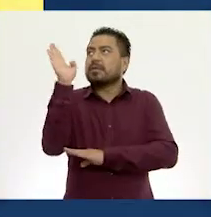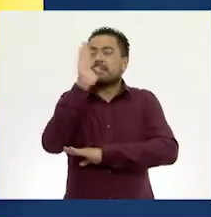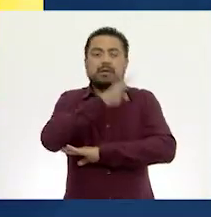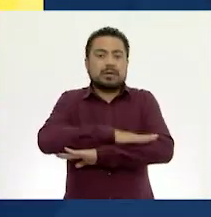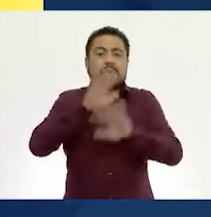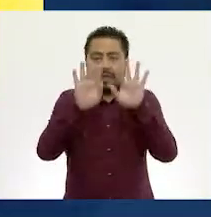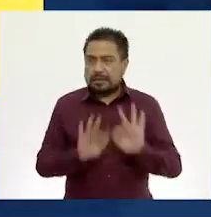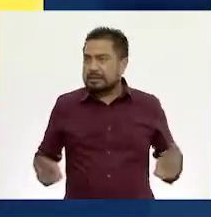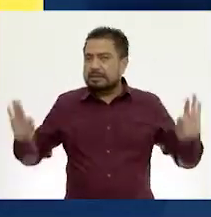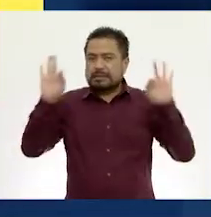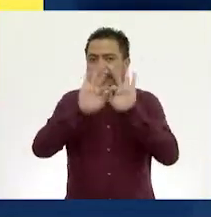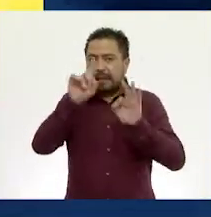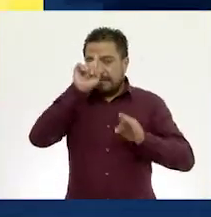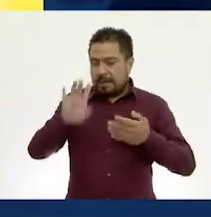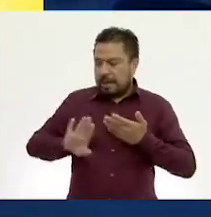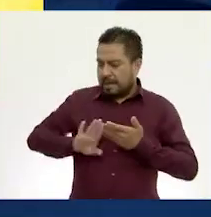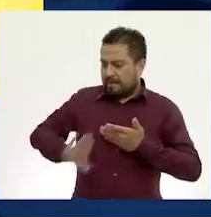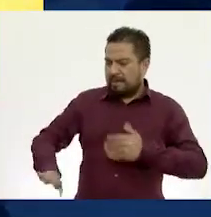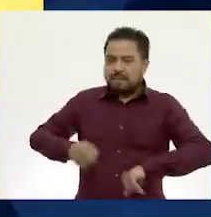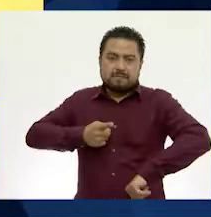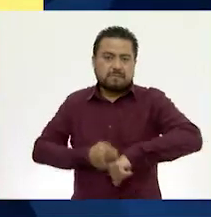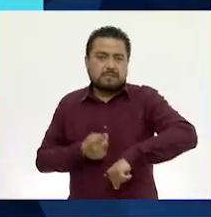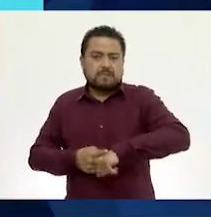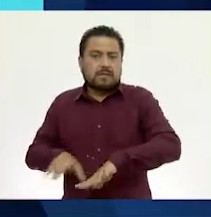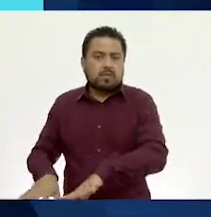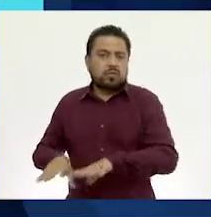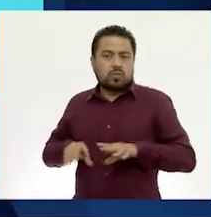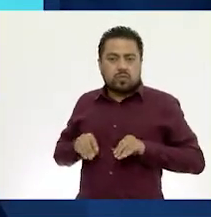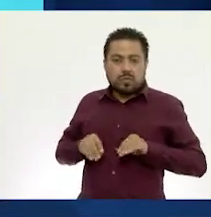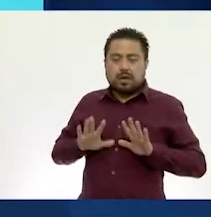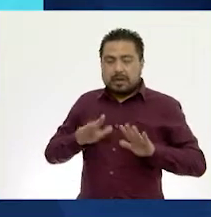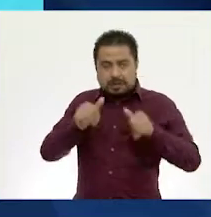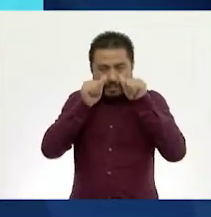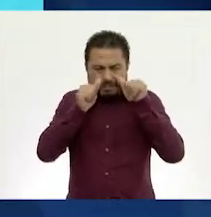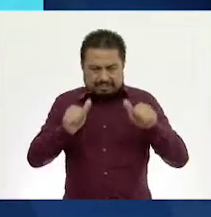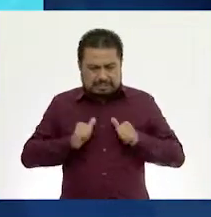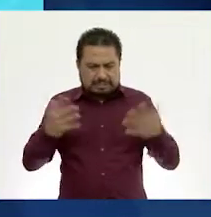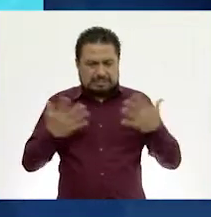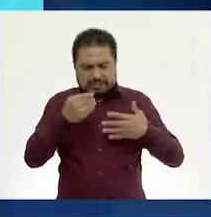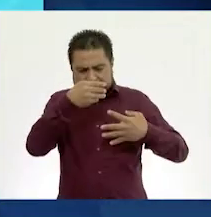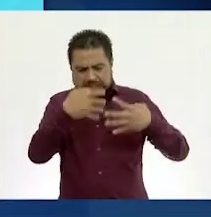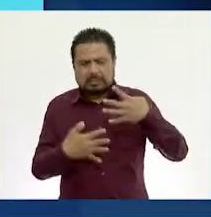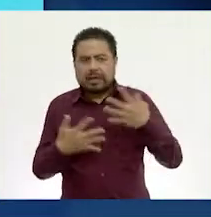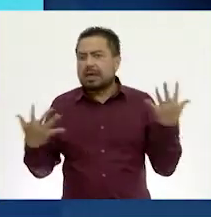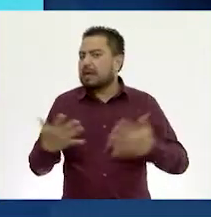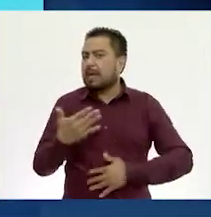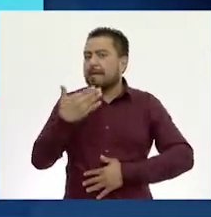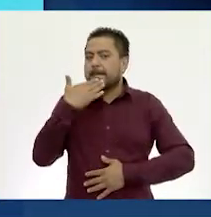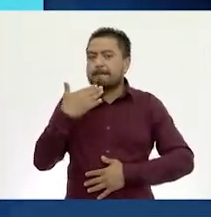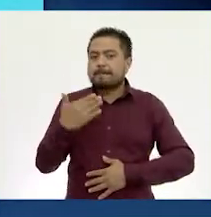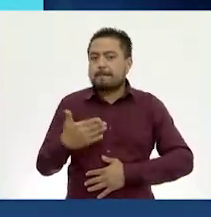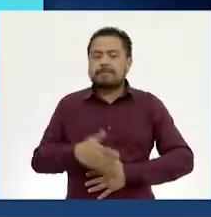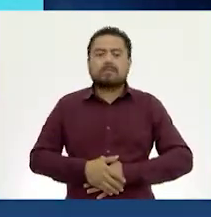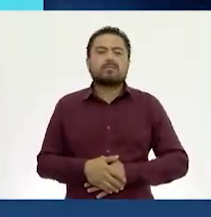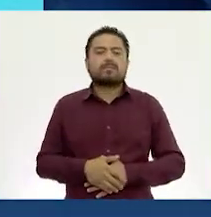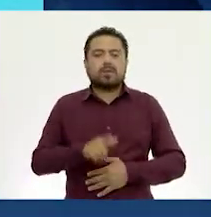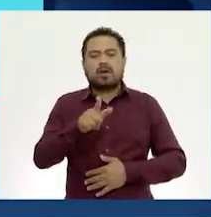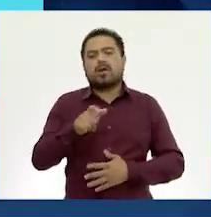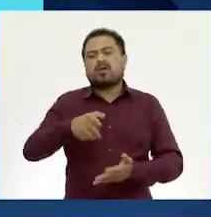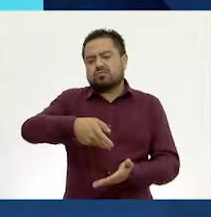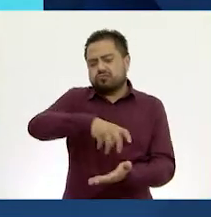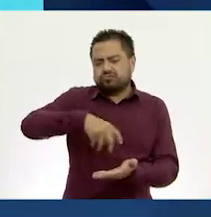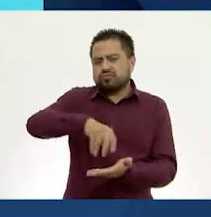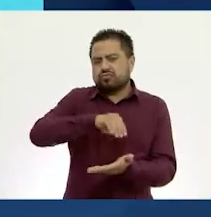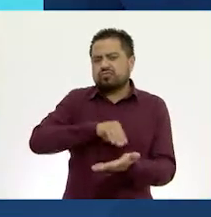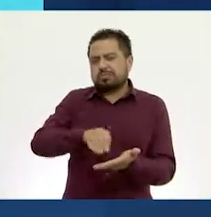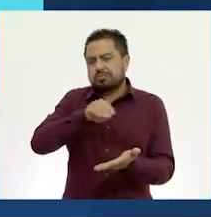es importante para prevenir cualquier enfermedad. Sigue estos pasos para hacerlo correctamente. Moja tus